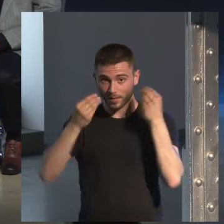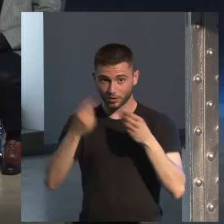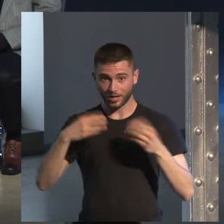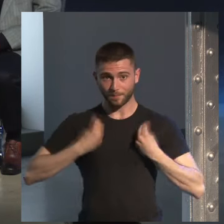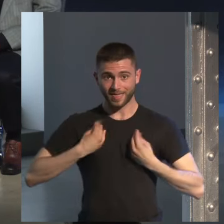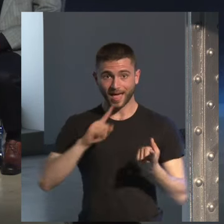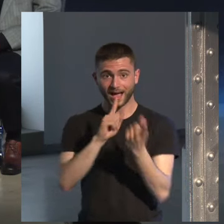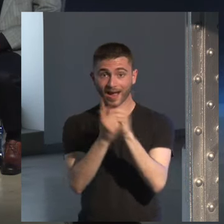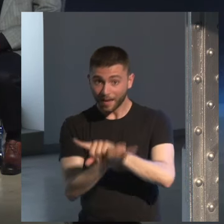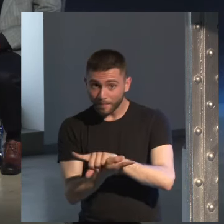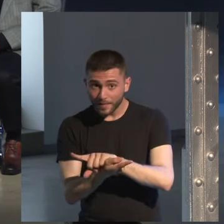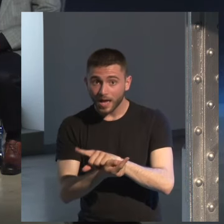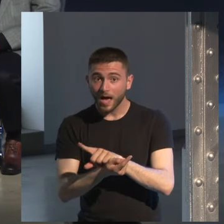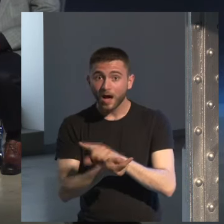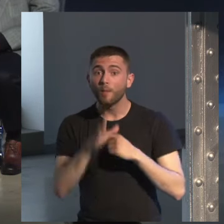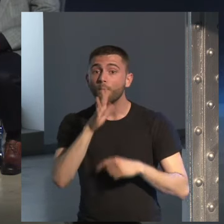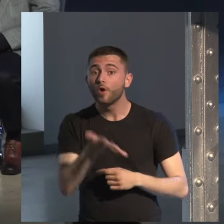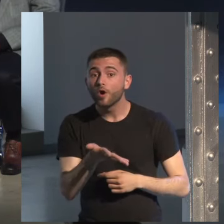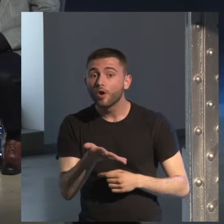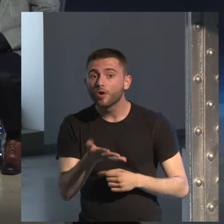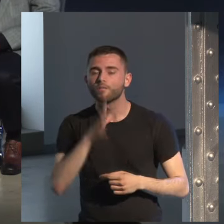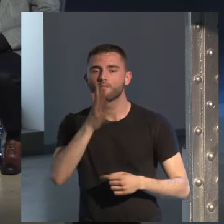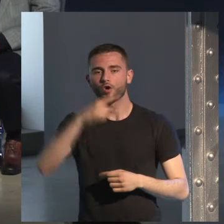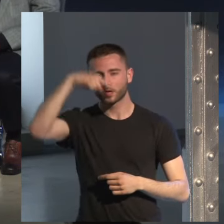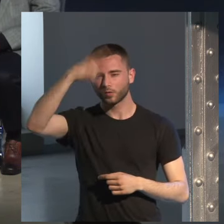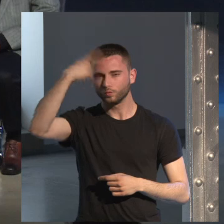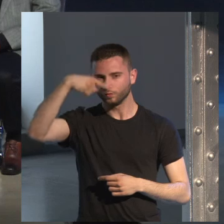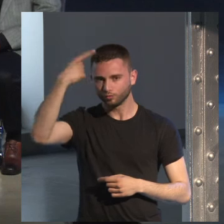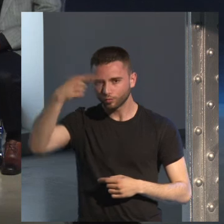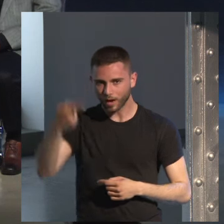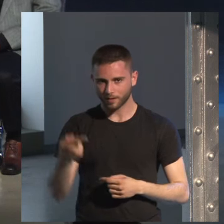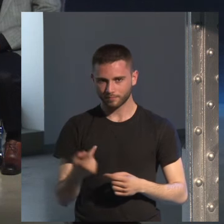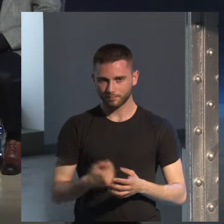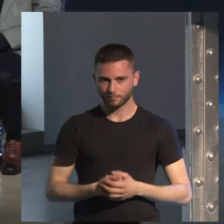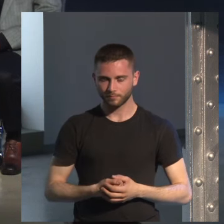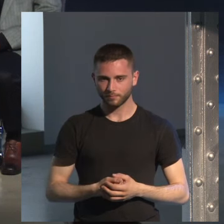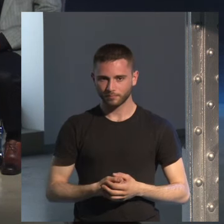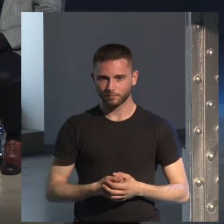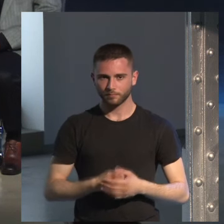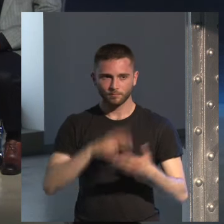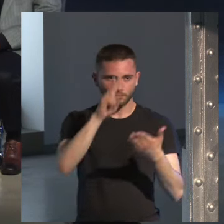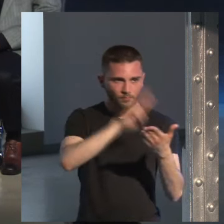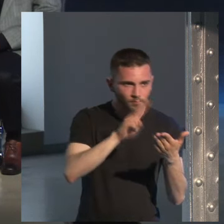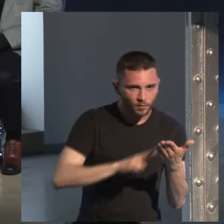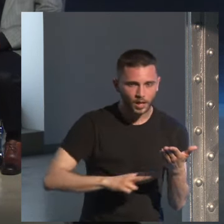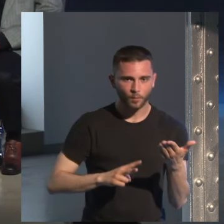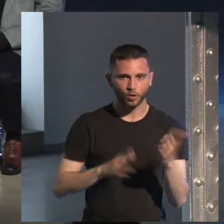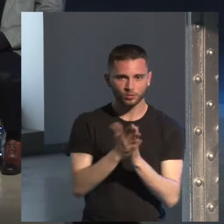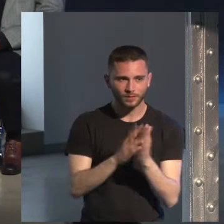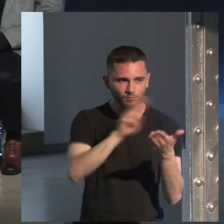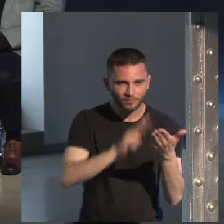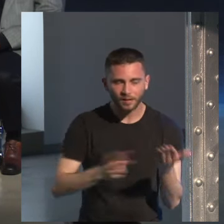es el consumo de cultura el consumo de cultura lo que leemos las películas que vemos